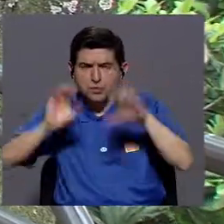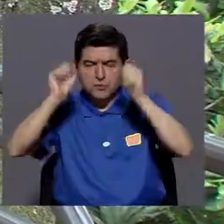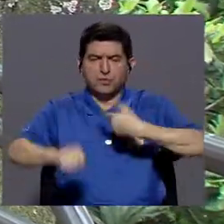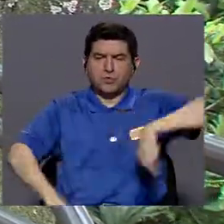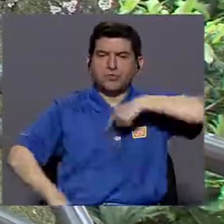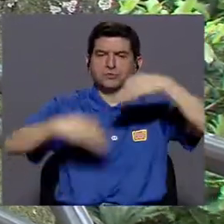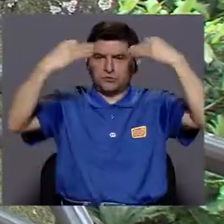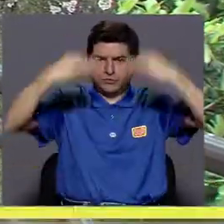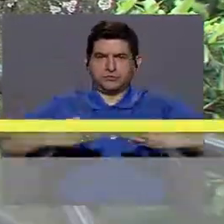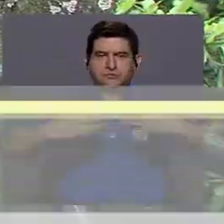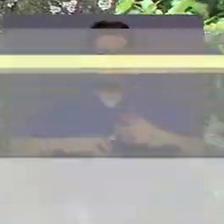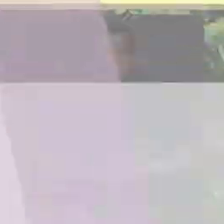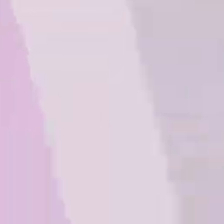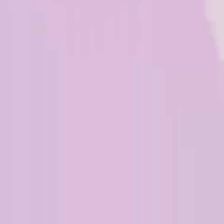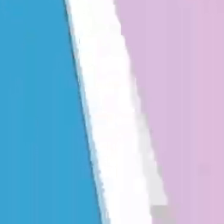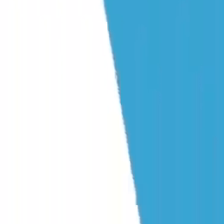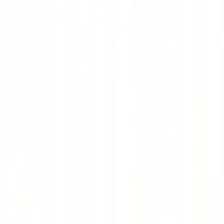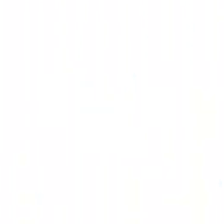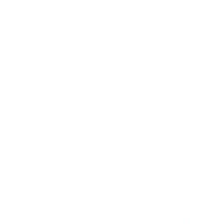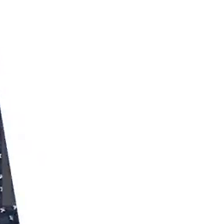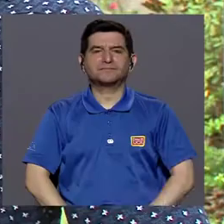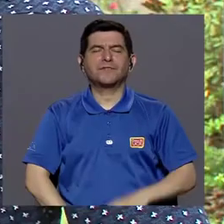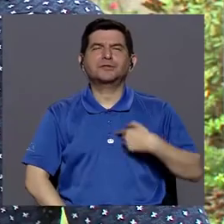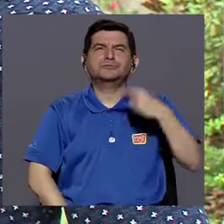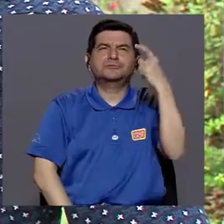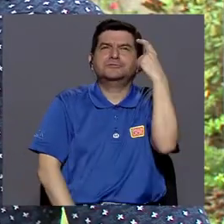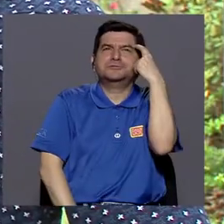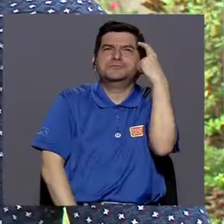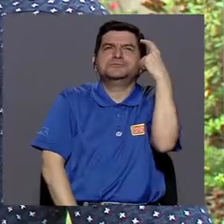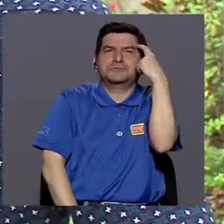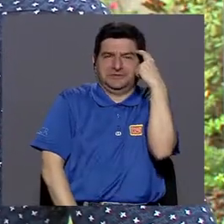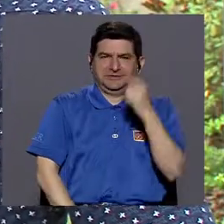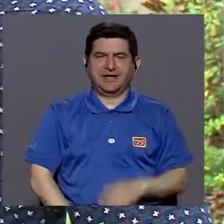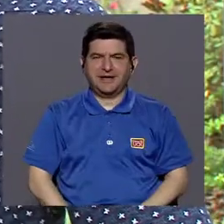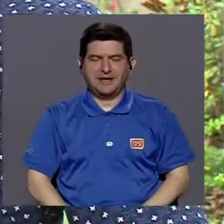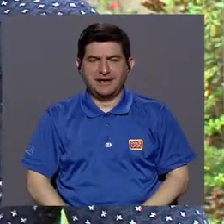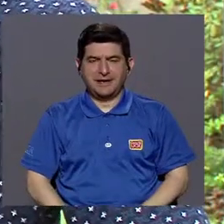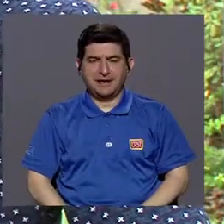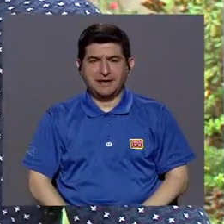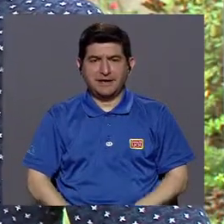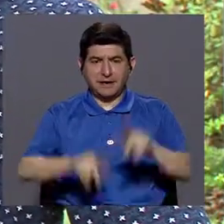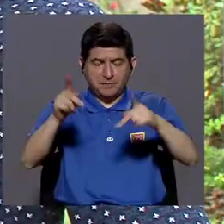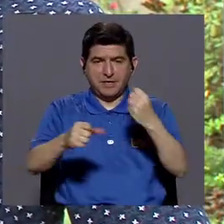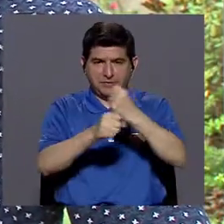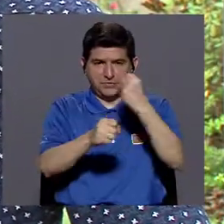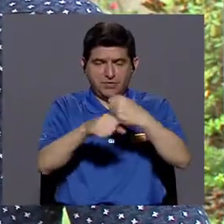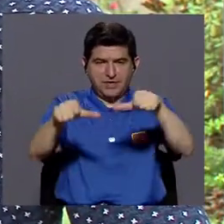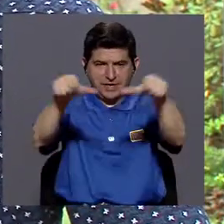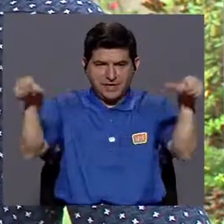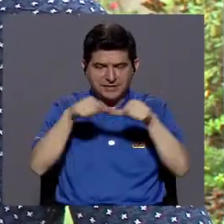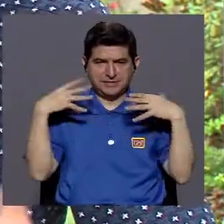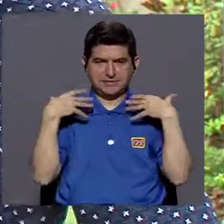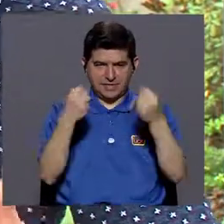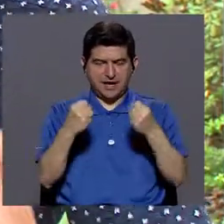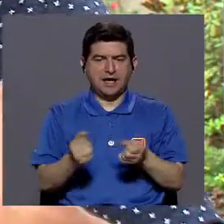tomar decisiones. Yo pienso que el personal de salud, el personal investigador como